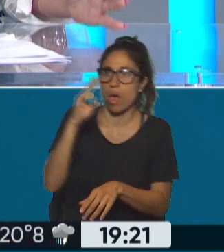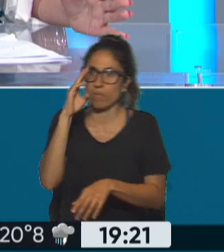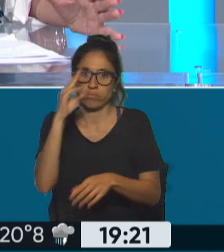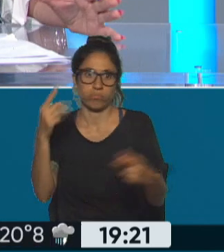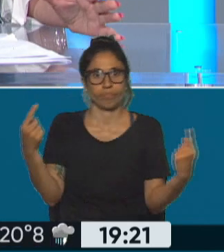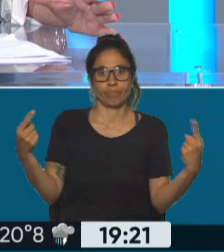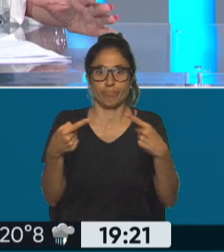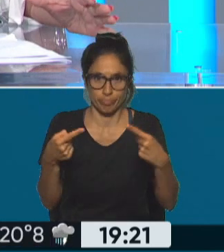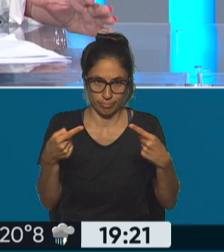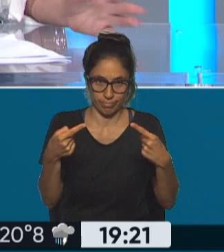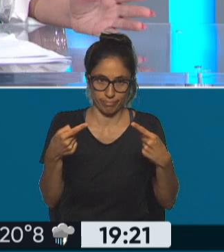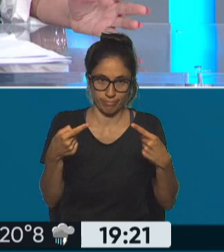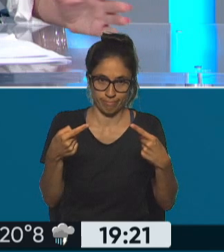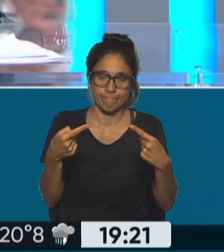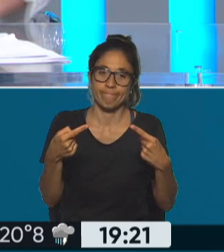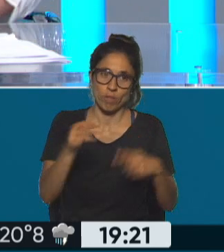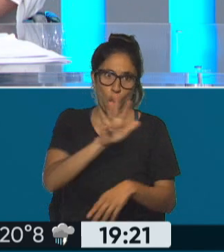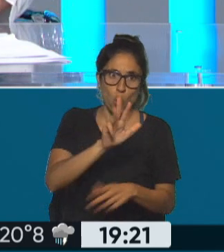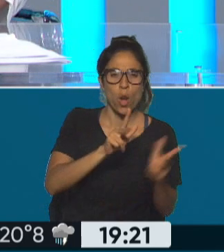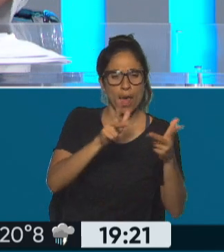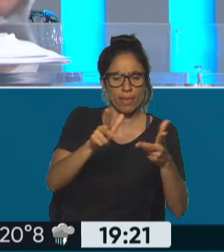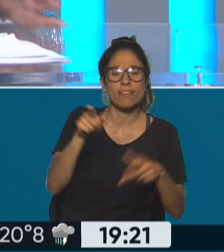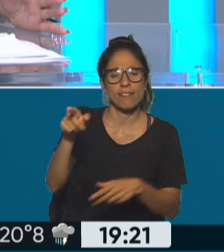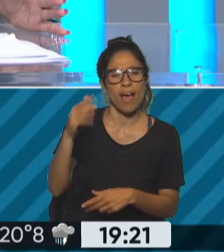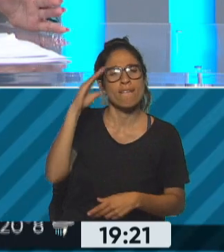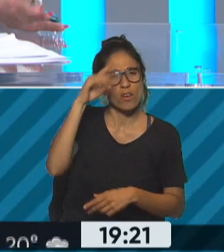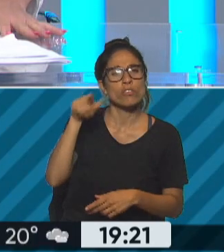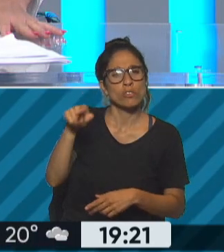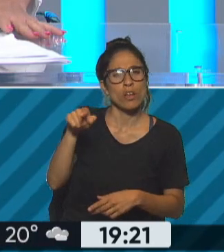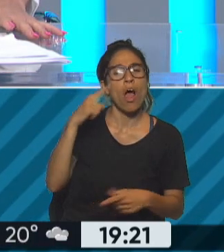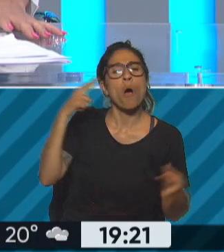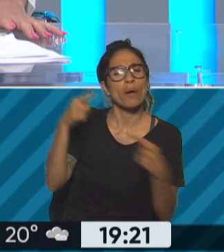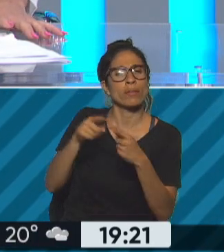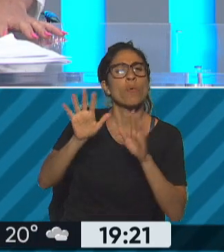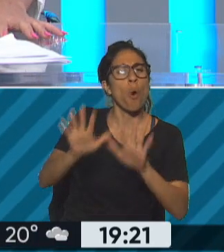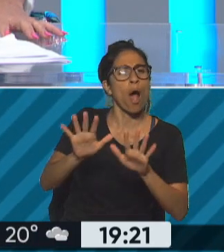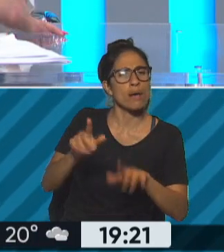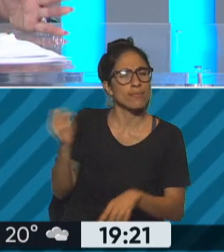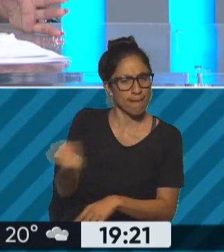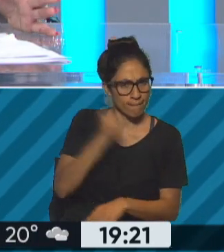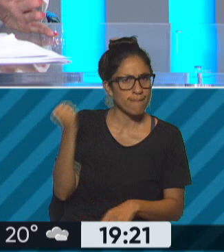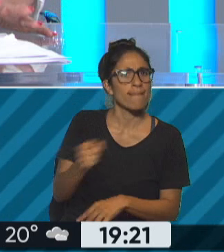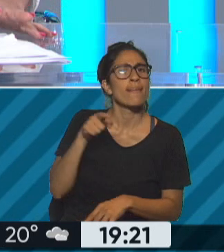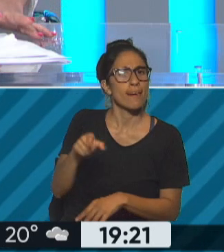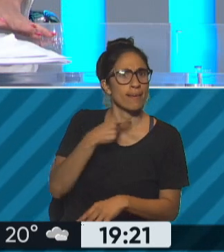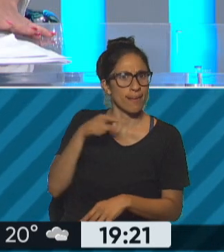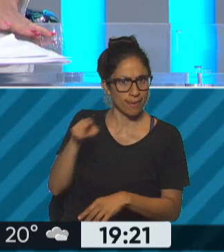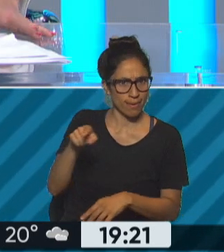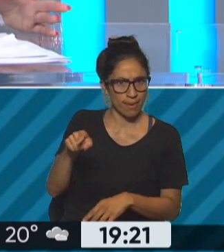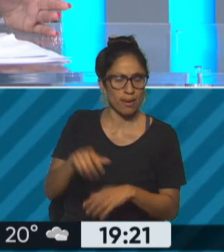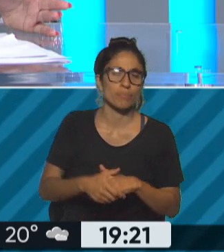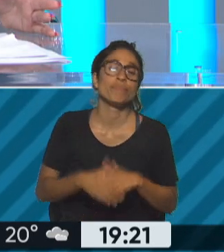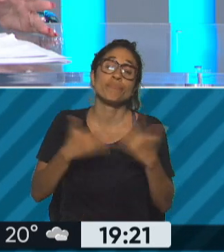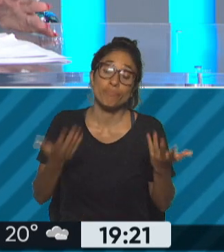venía intentando que esto suceda ahí decía bueno se pueden comparar estos vándalos con nazis y con fascistas que fue parte del